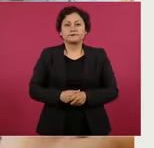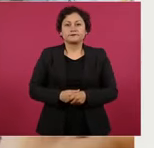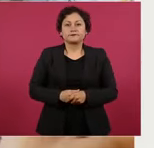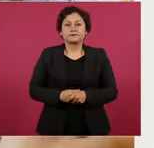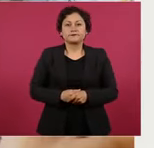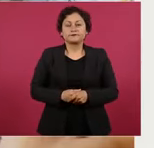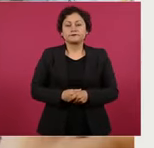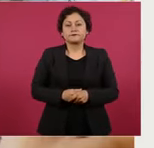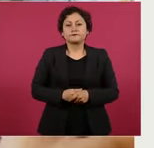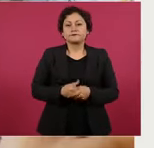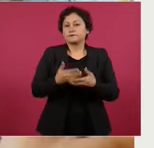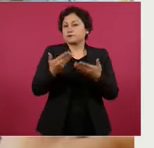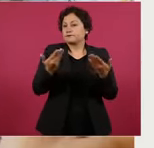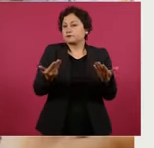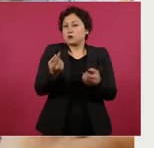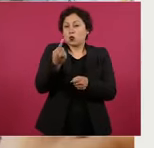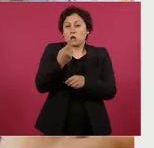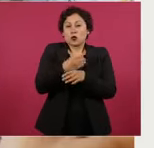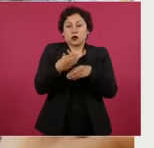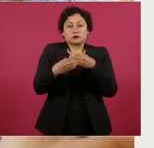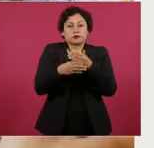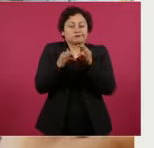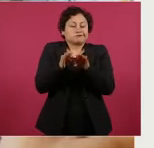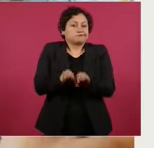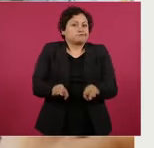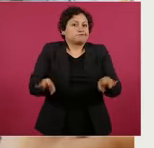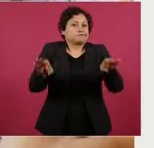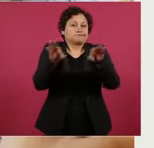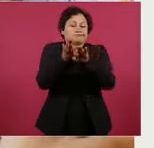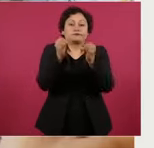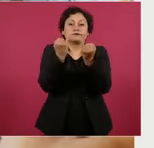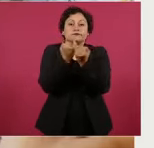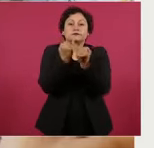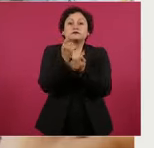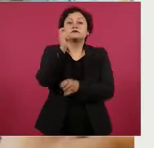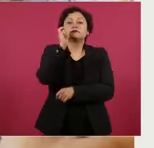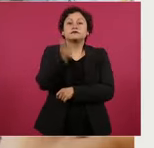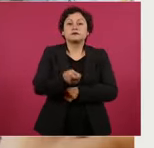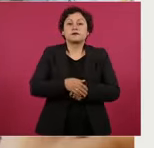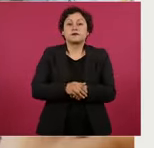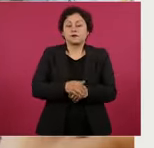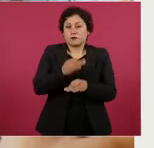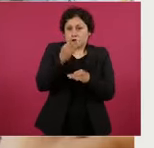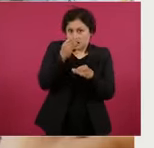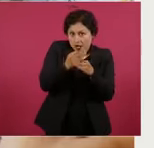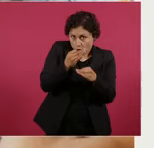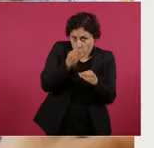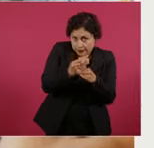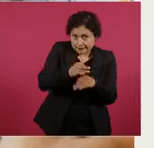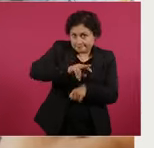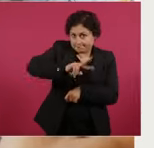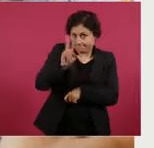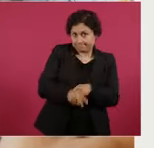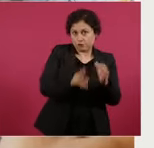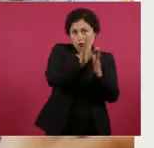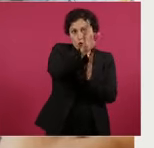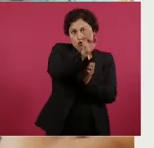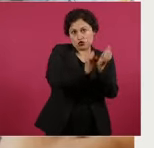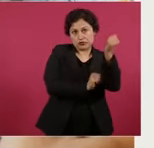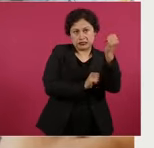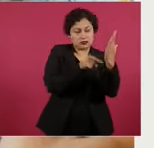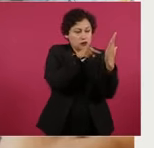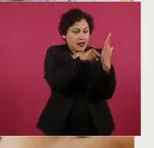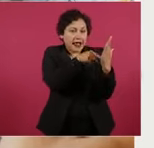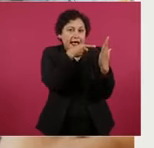Y finalmente, un elemento también importantísimo. Actualmente, a pesar de que la Constitución dice que nadie